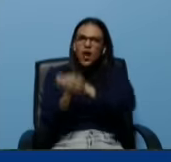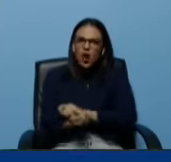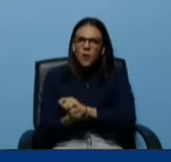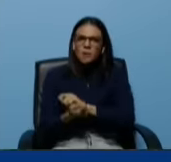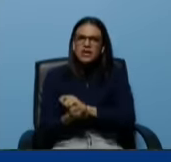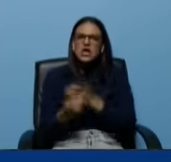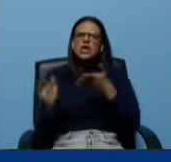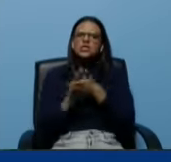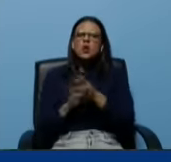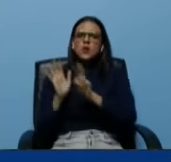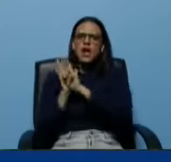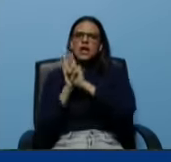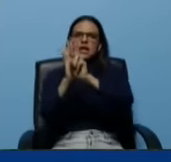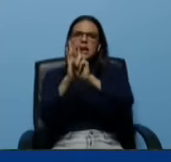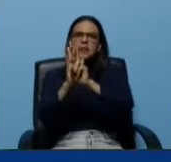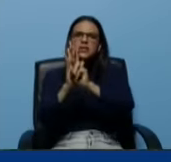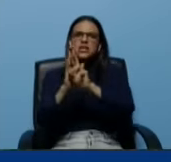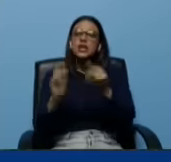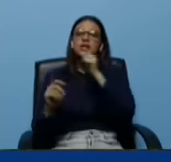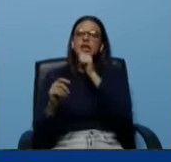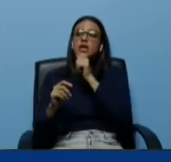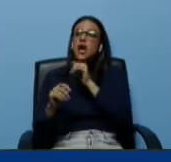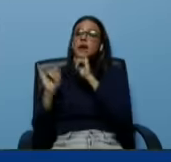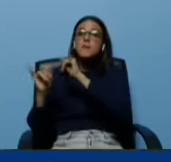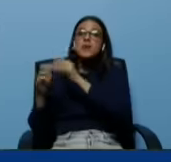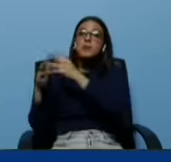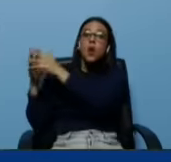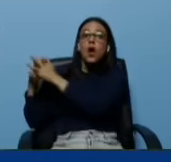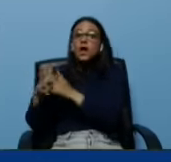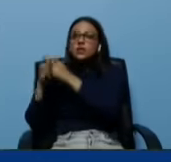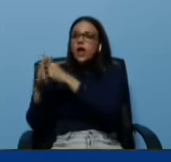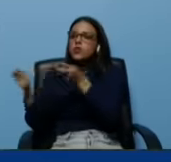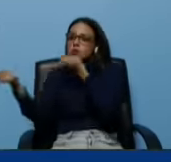el representante de los yanquis en América Latina.